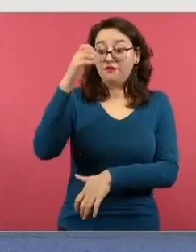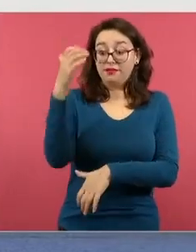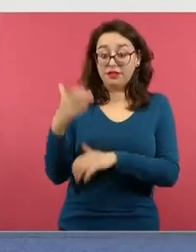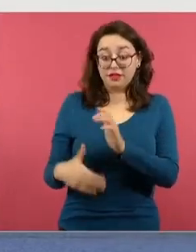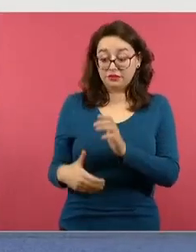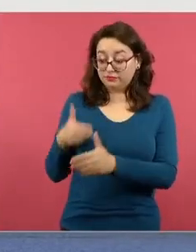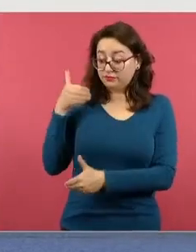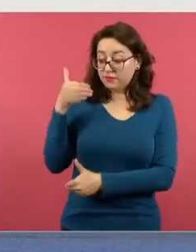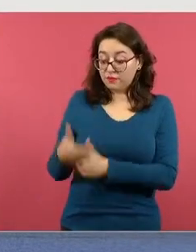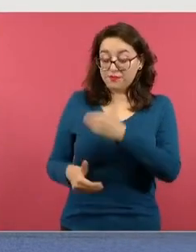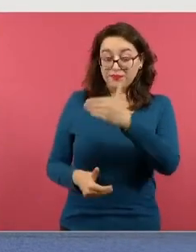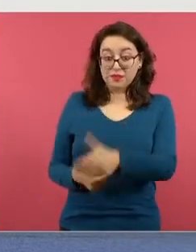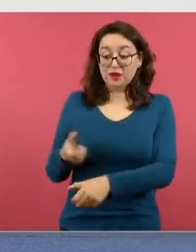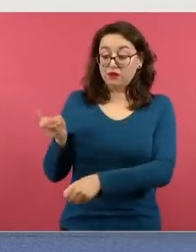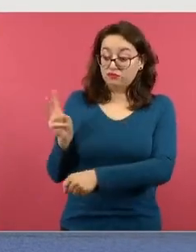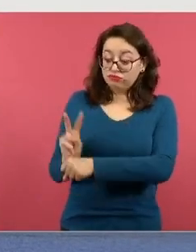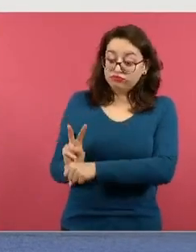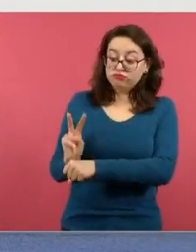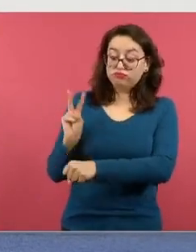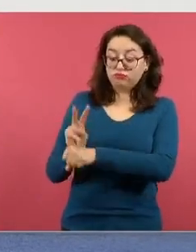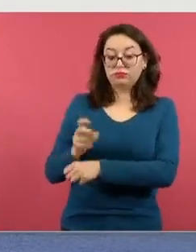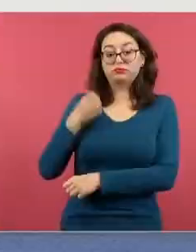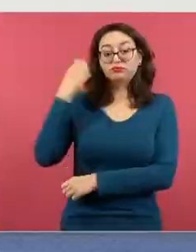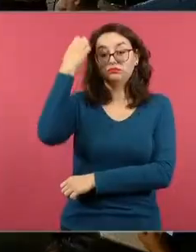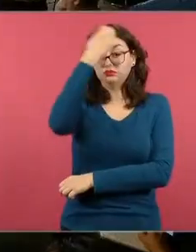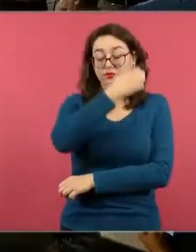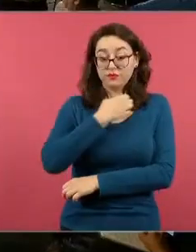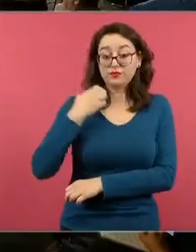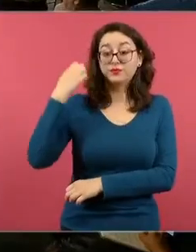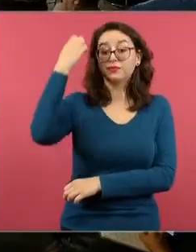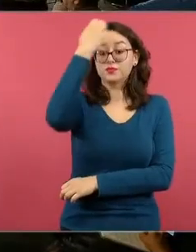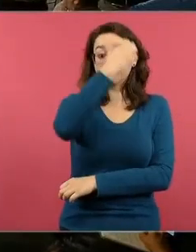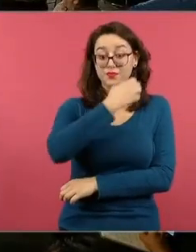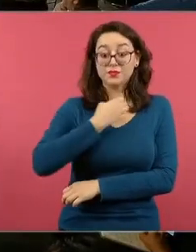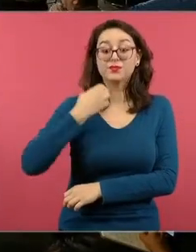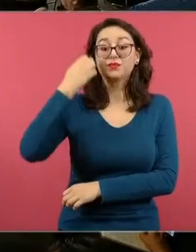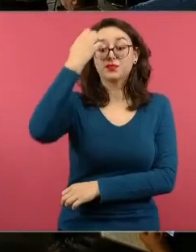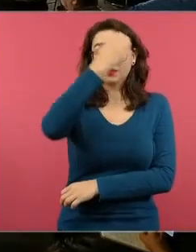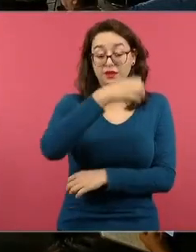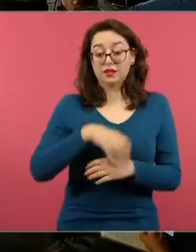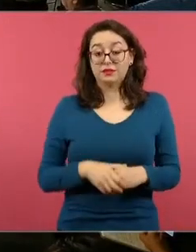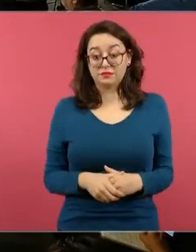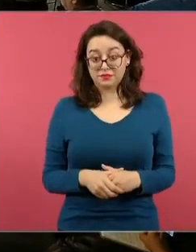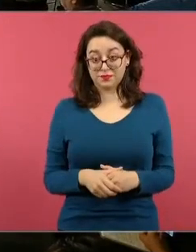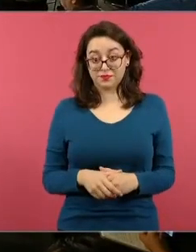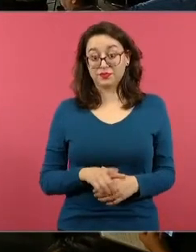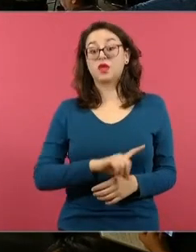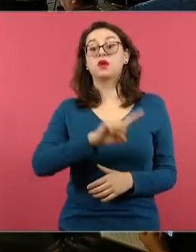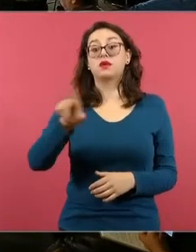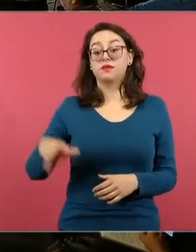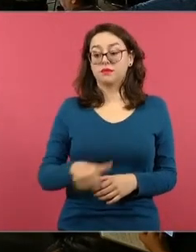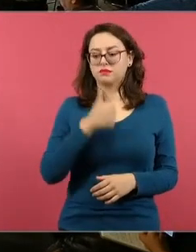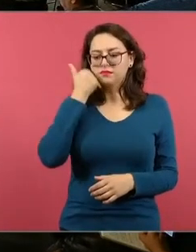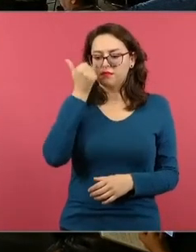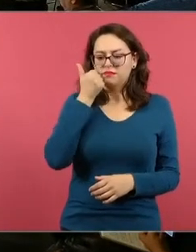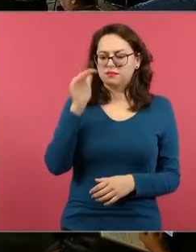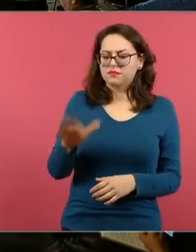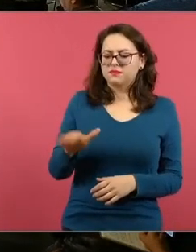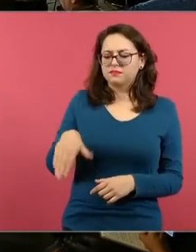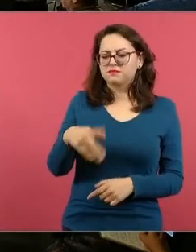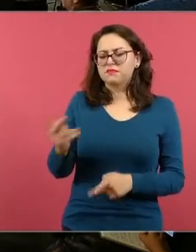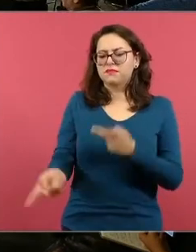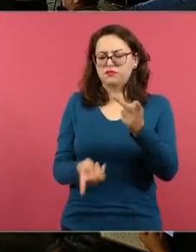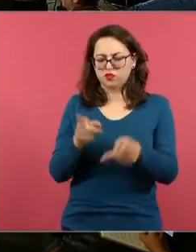número tres, vamos a revisar los docentes qué aprendizajes ha obtenido mi estudiante.